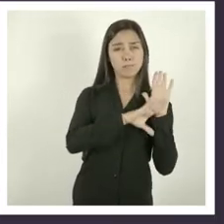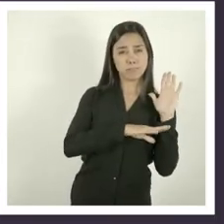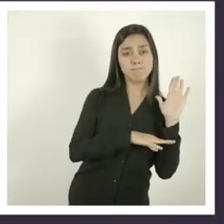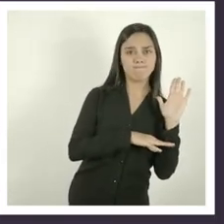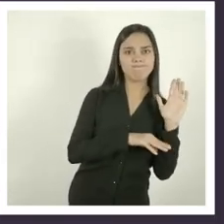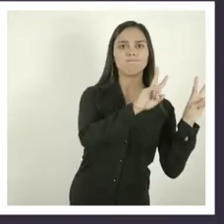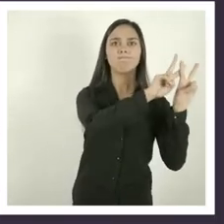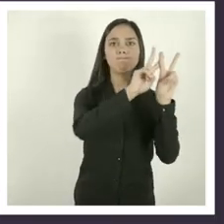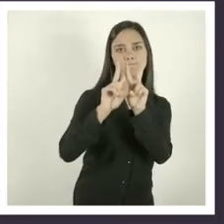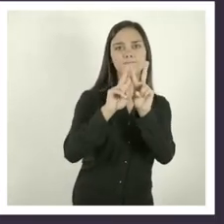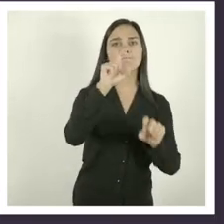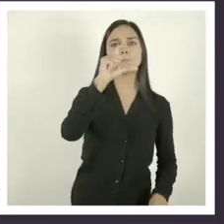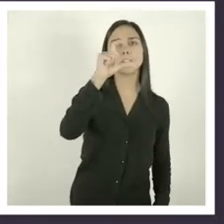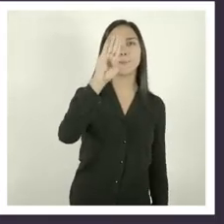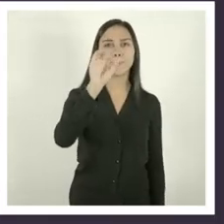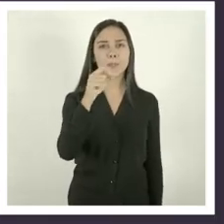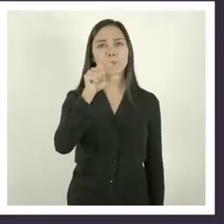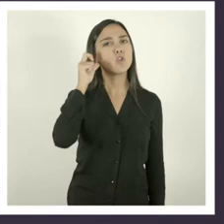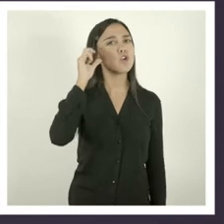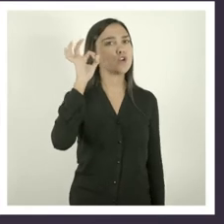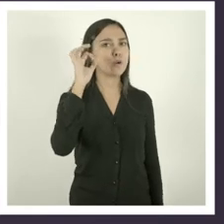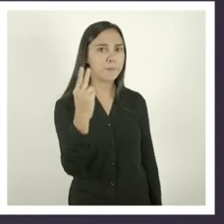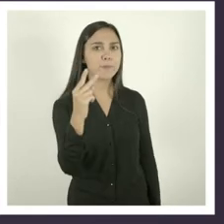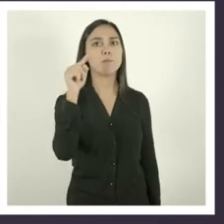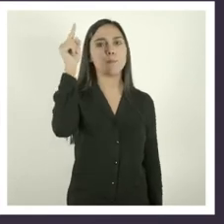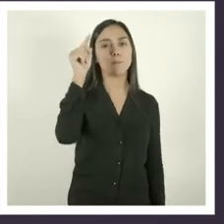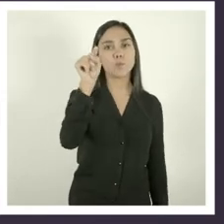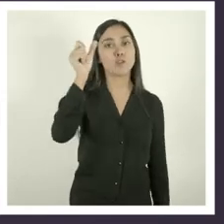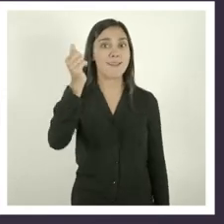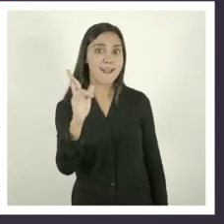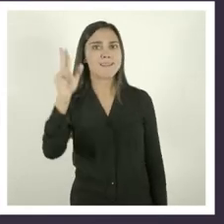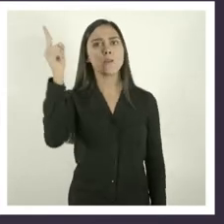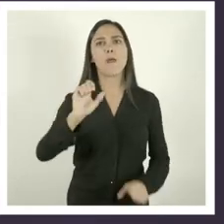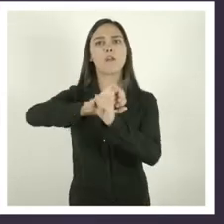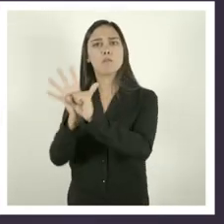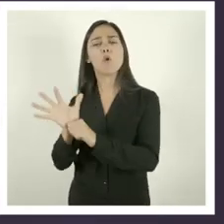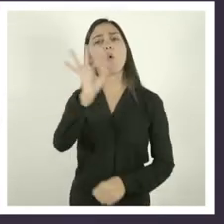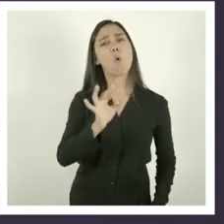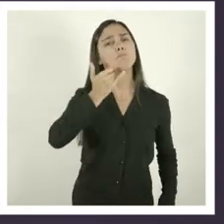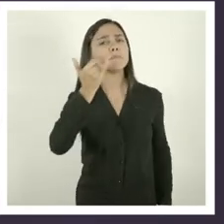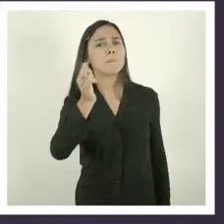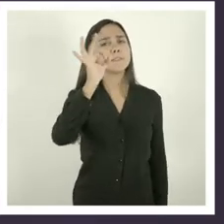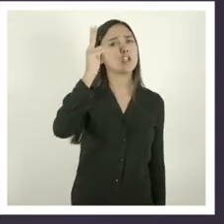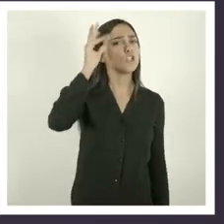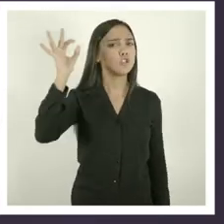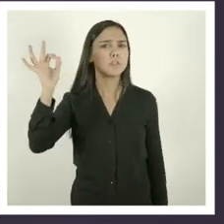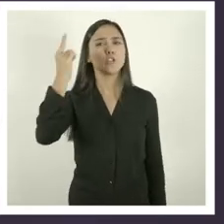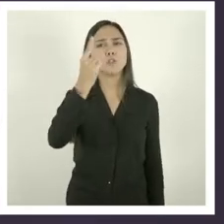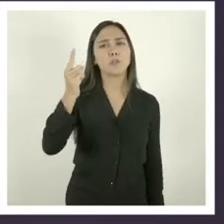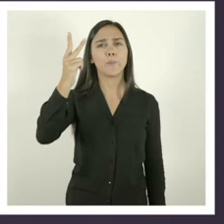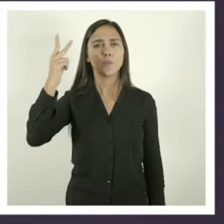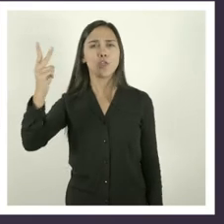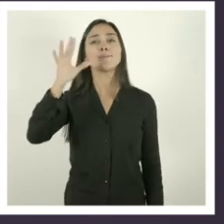sus síntomas, ingresá a www.cba.gov.ar barra coronavirus o comunicate al 0800